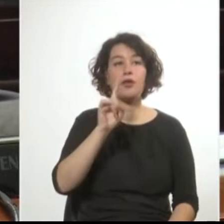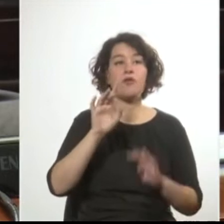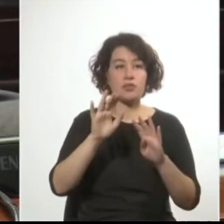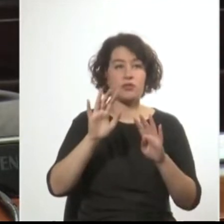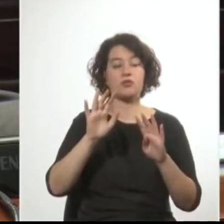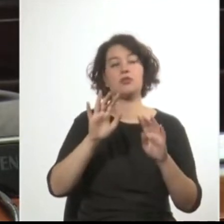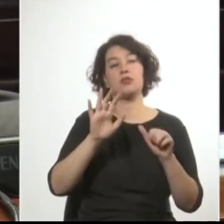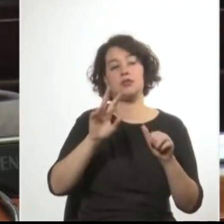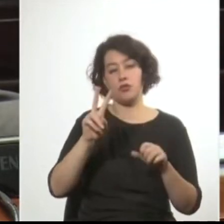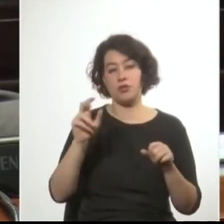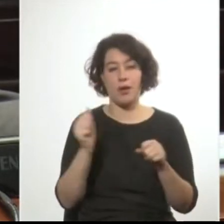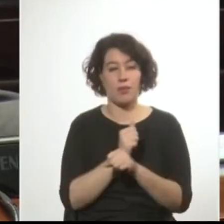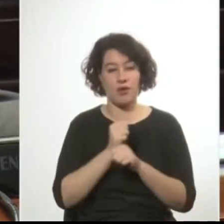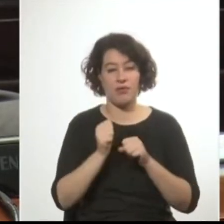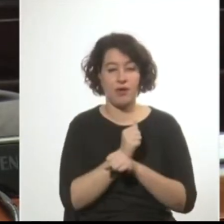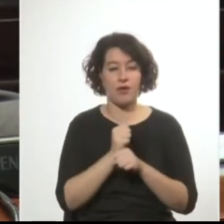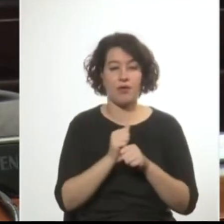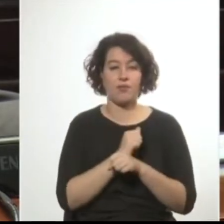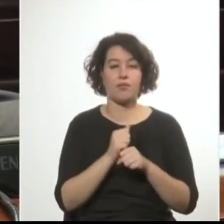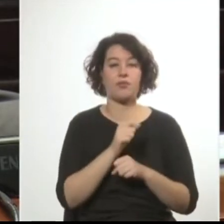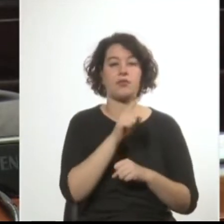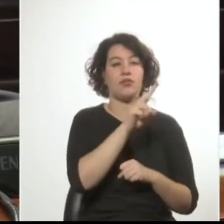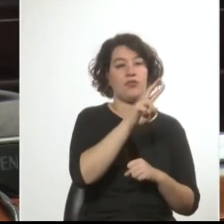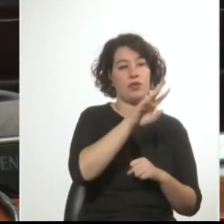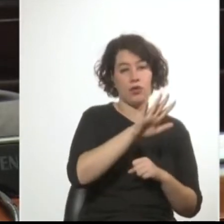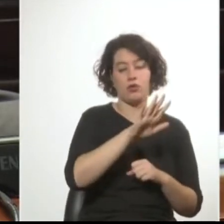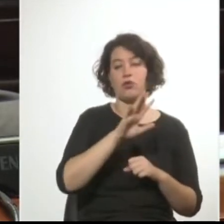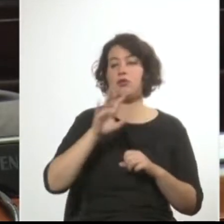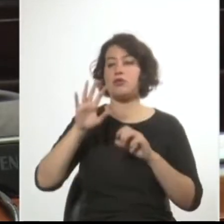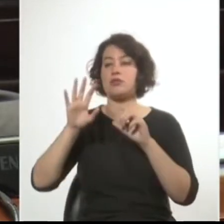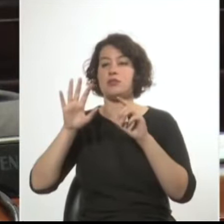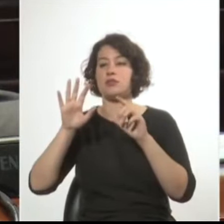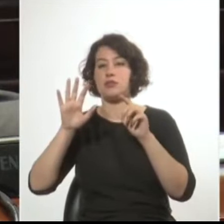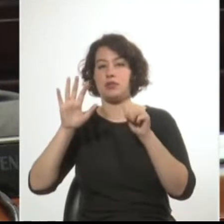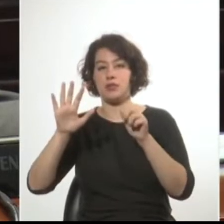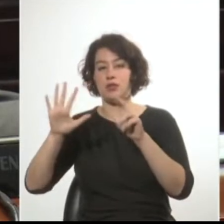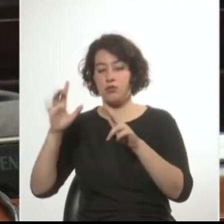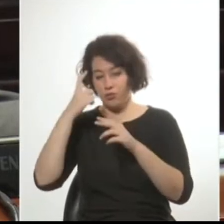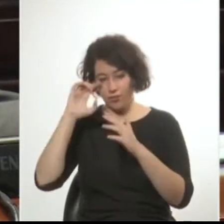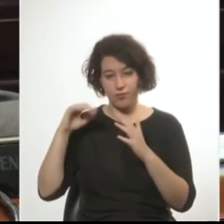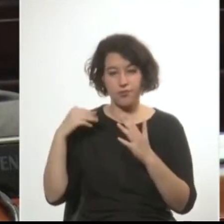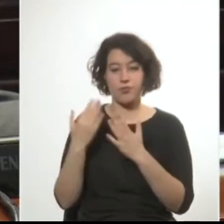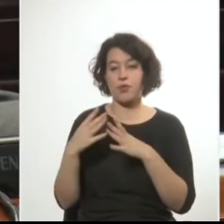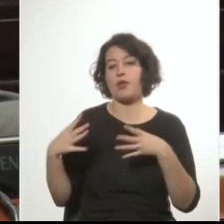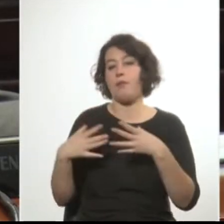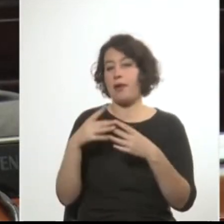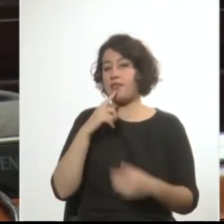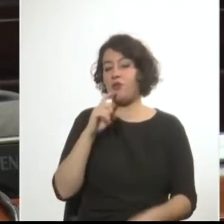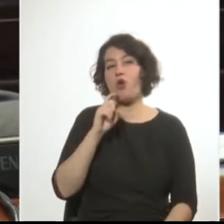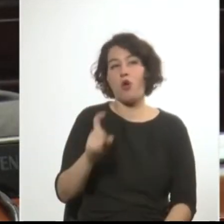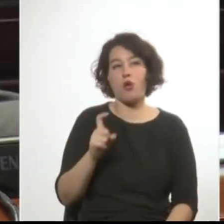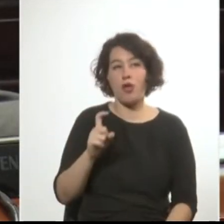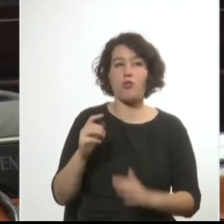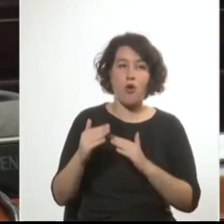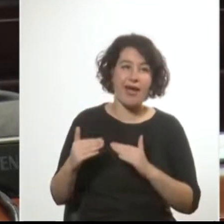se aprueba por 68 en 124 votos una moción presentada por el Partido Colorado que